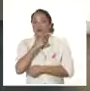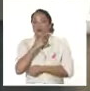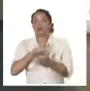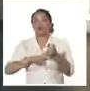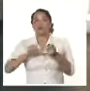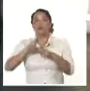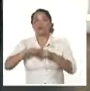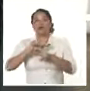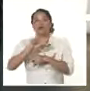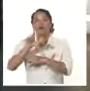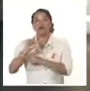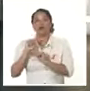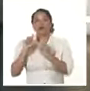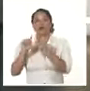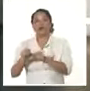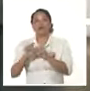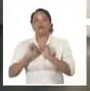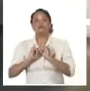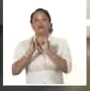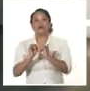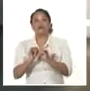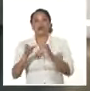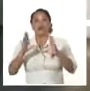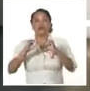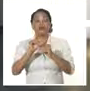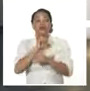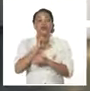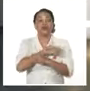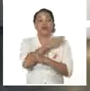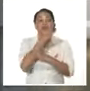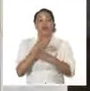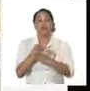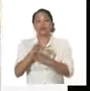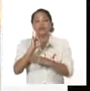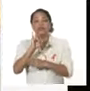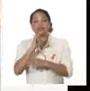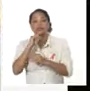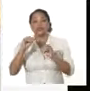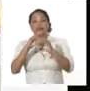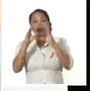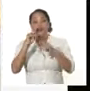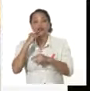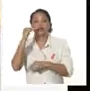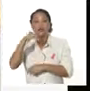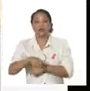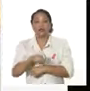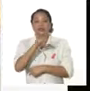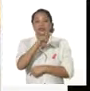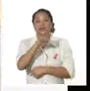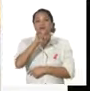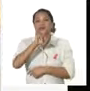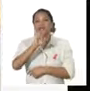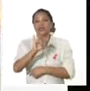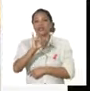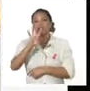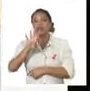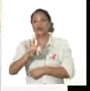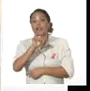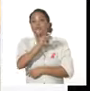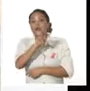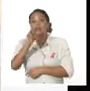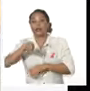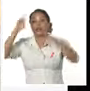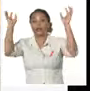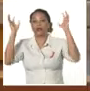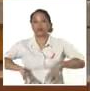En ese territorio se registraron desde la noche del viernes y hasta las 7 de la mañana de hoy, 174 milímetros de precipitaciones.